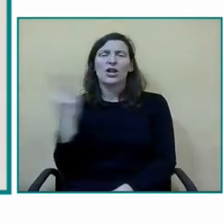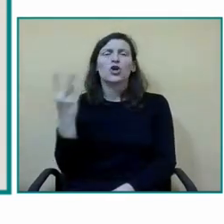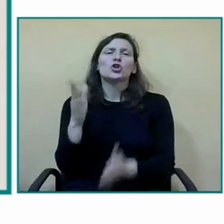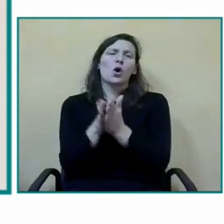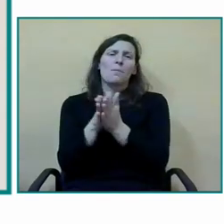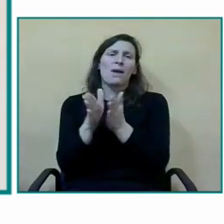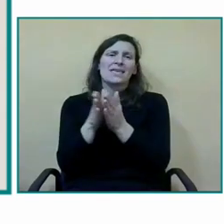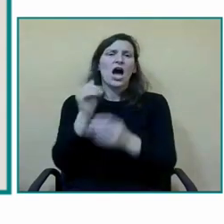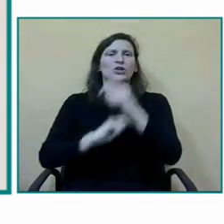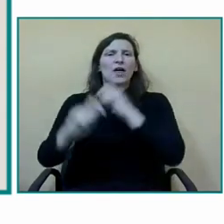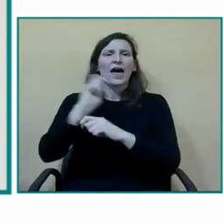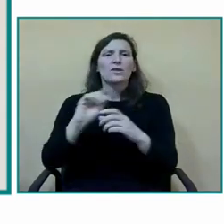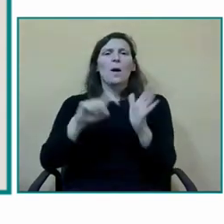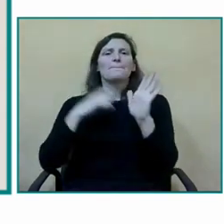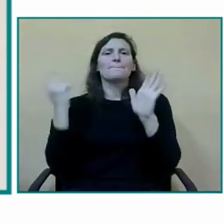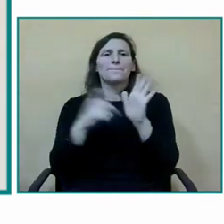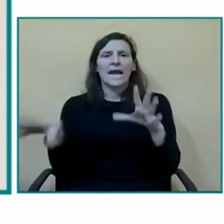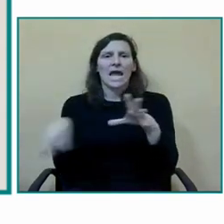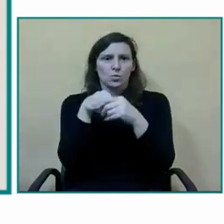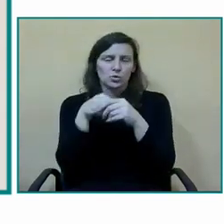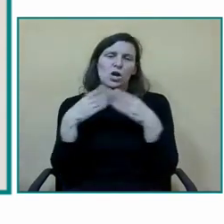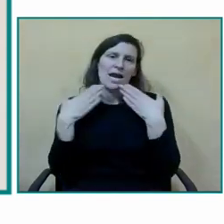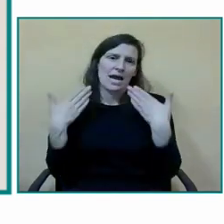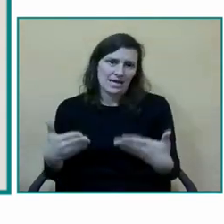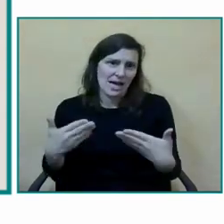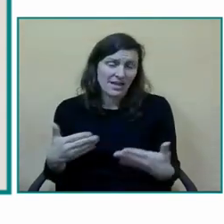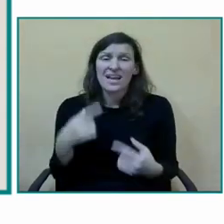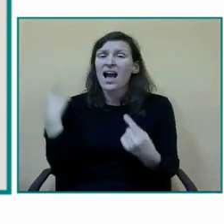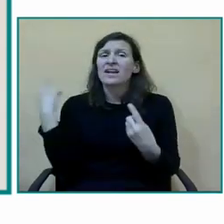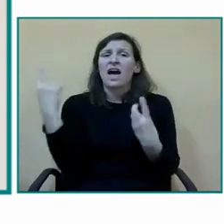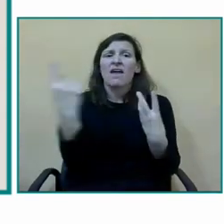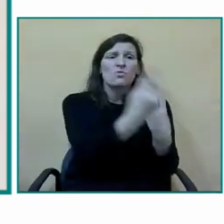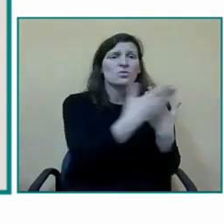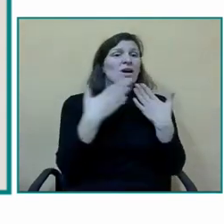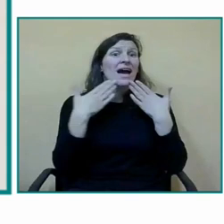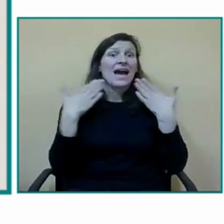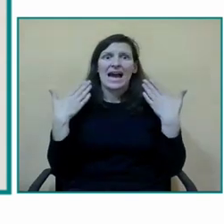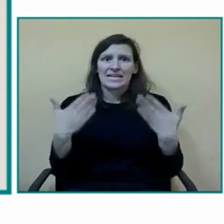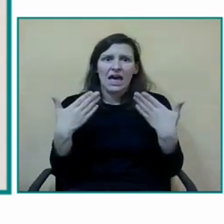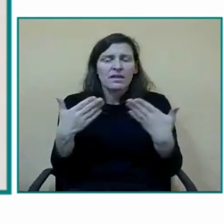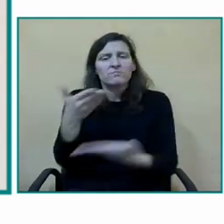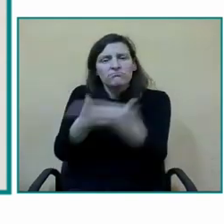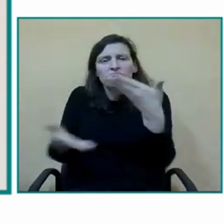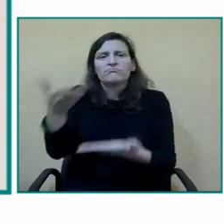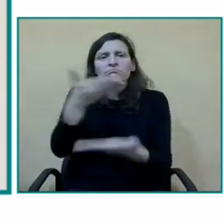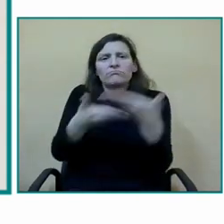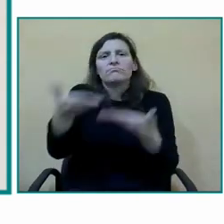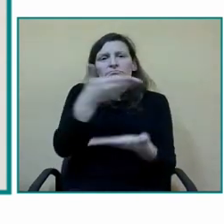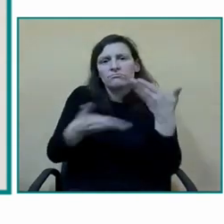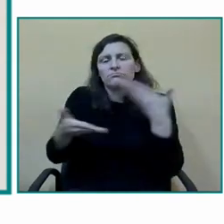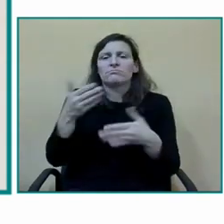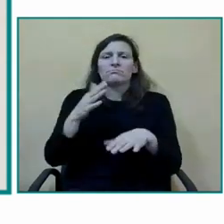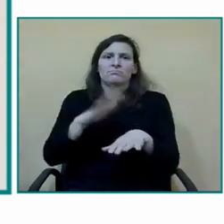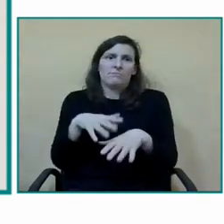Mariluz y Gerardo gracias por también ayudarnos a abrir y enmarcar esta